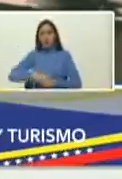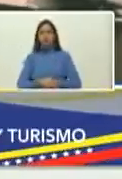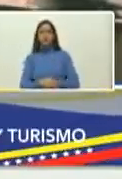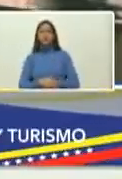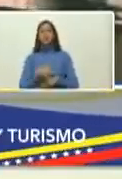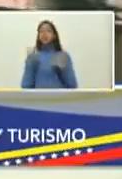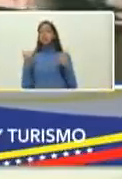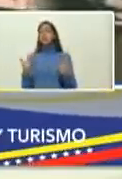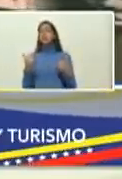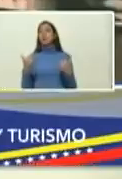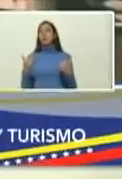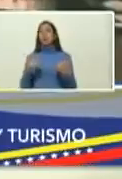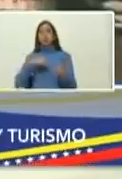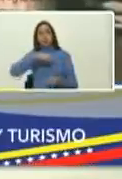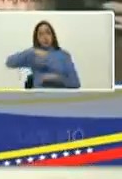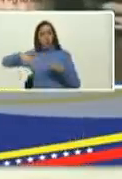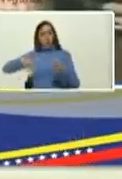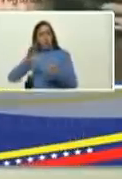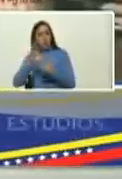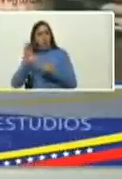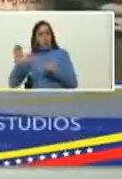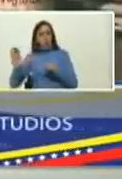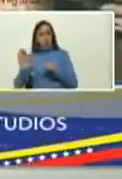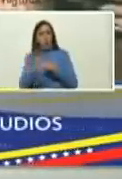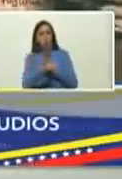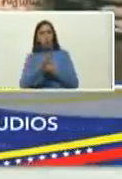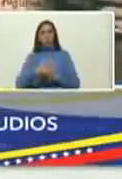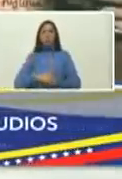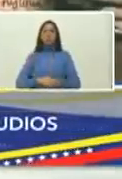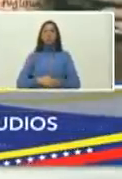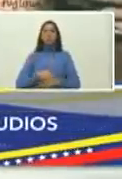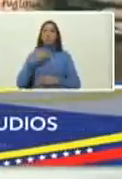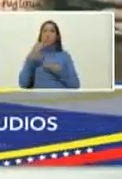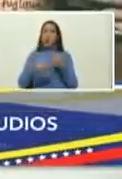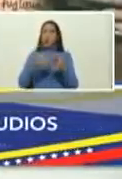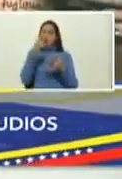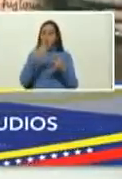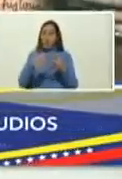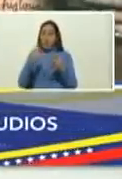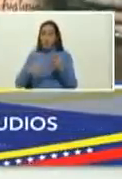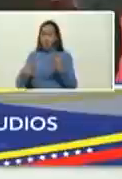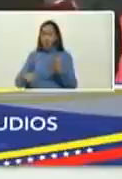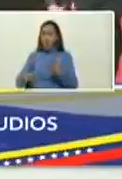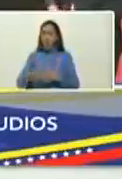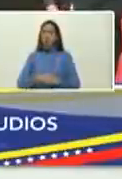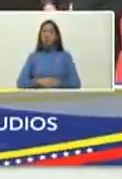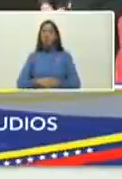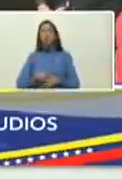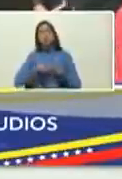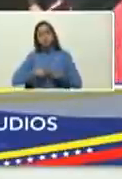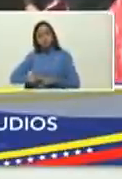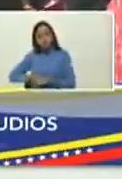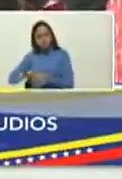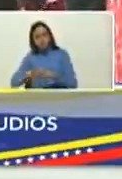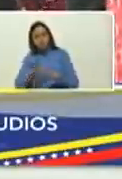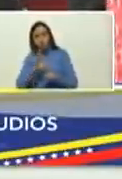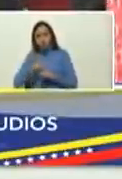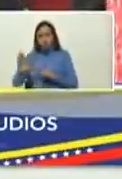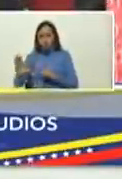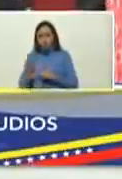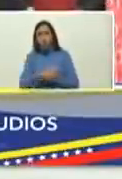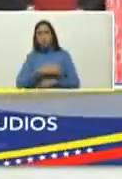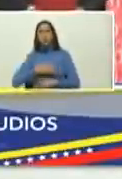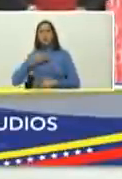hoy la revolución cultural se ha dado en diversas direcciones en el rescate de la cultura popular